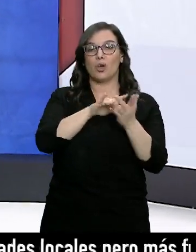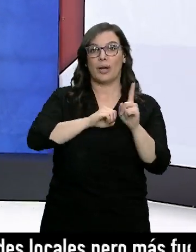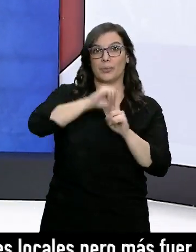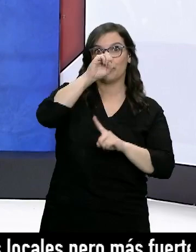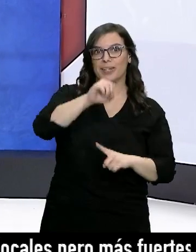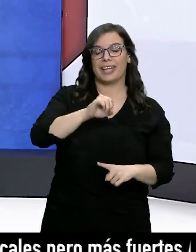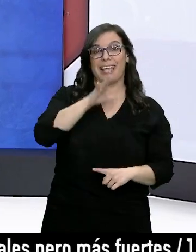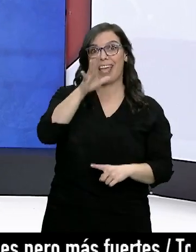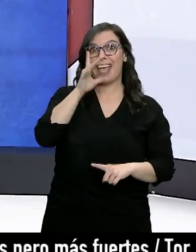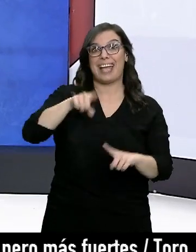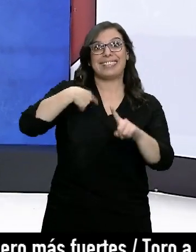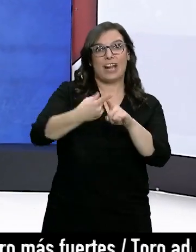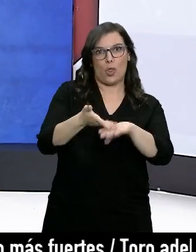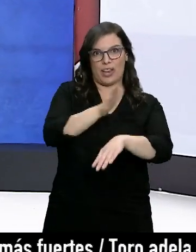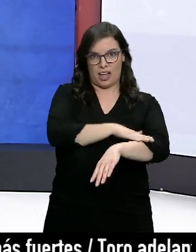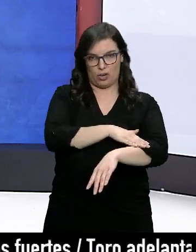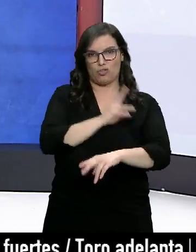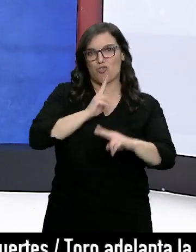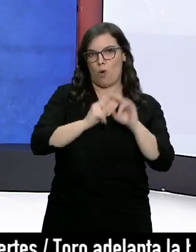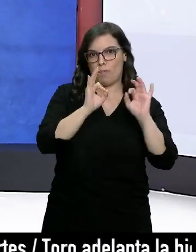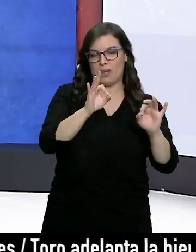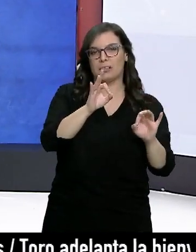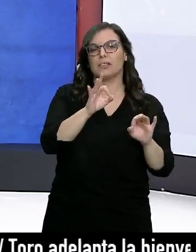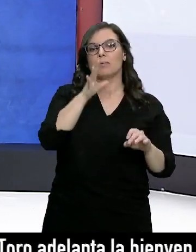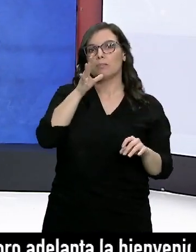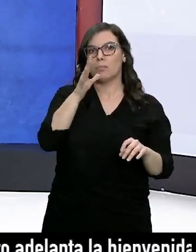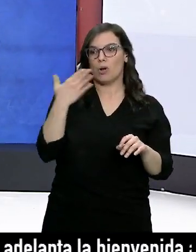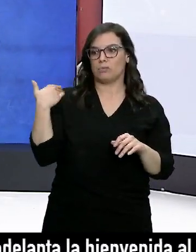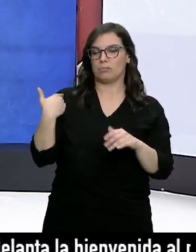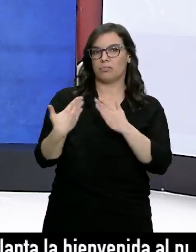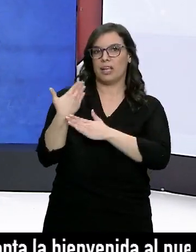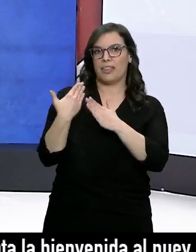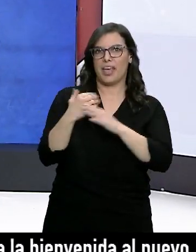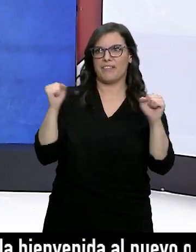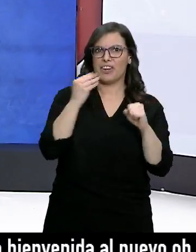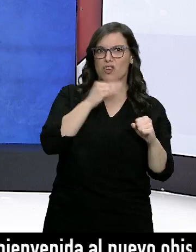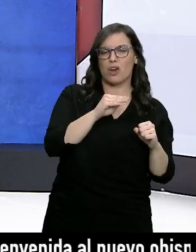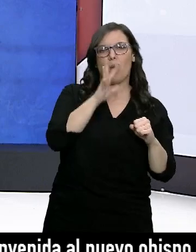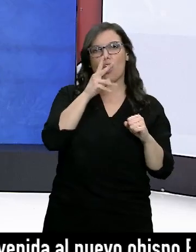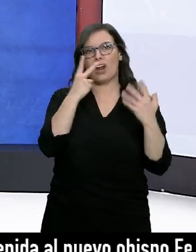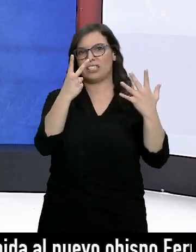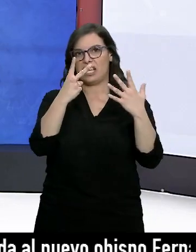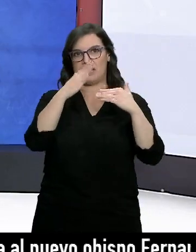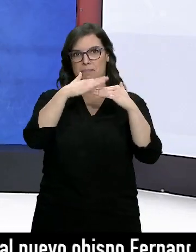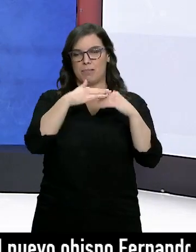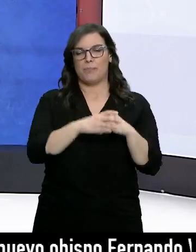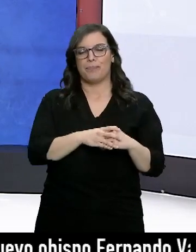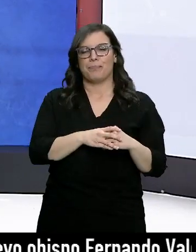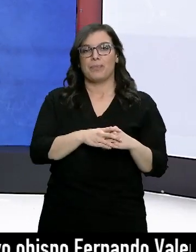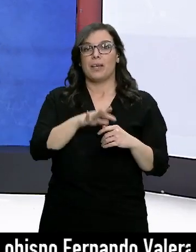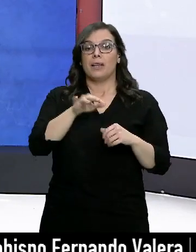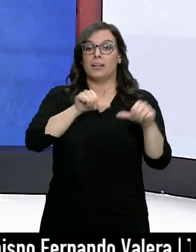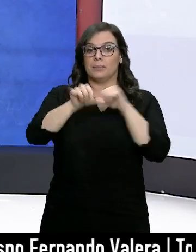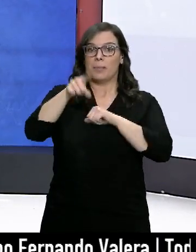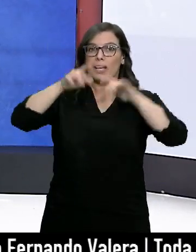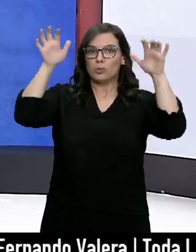extraordinarios. Y es que allí ya no han bajado de los 7 grados tras varias jornadas, como decíamos, con heladas. Además, vamos a tener lluvias, por lo